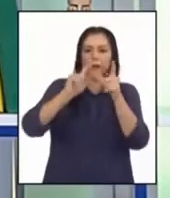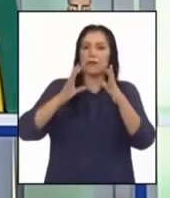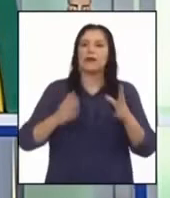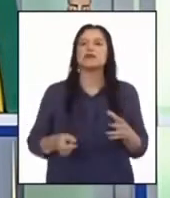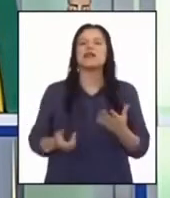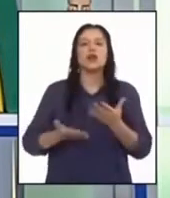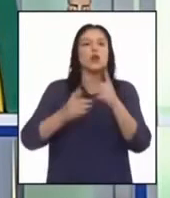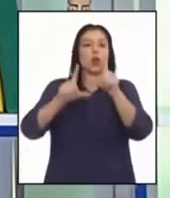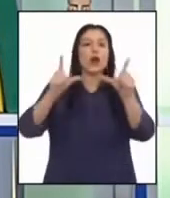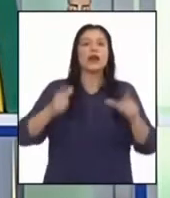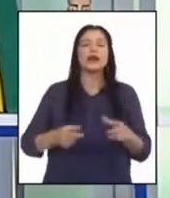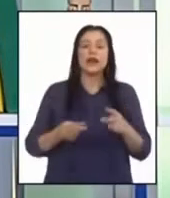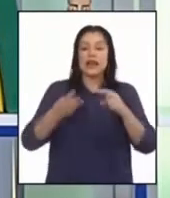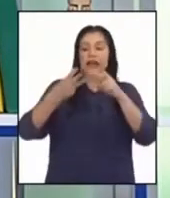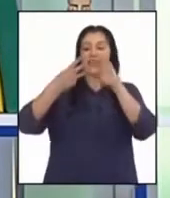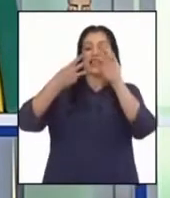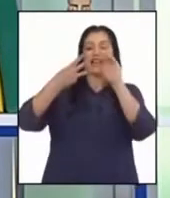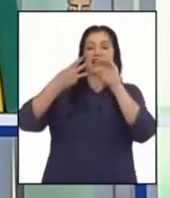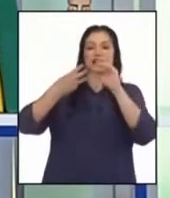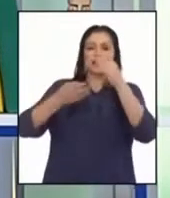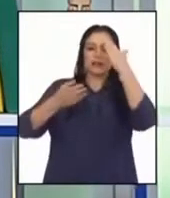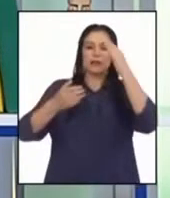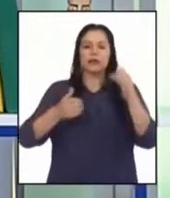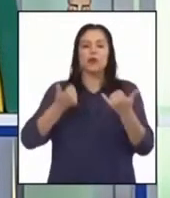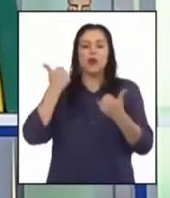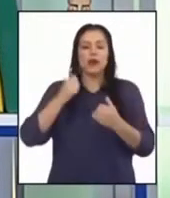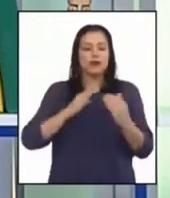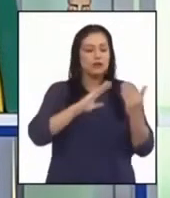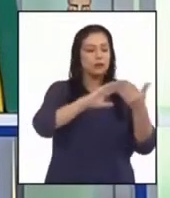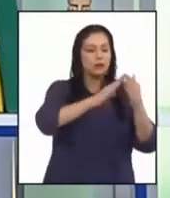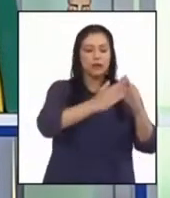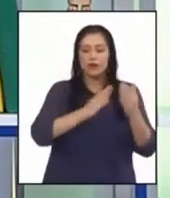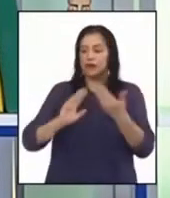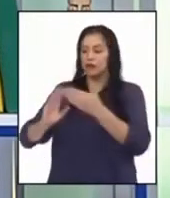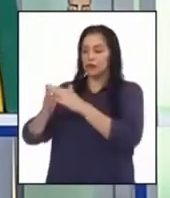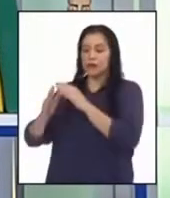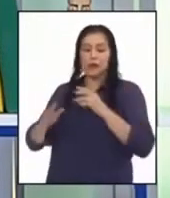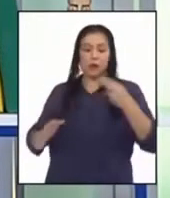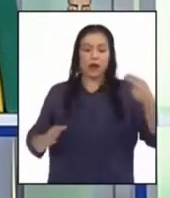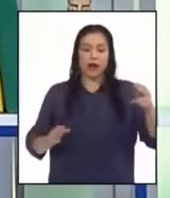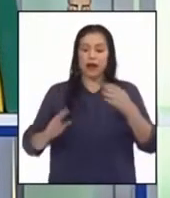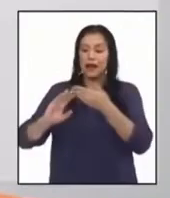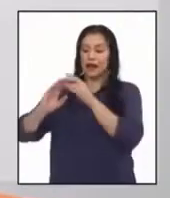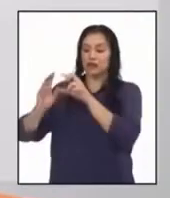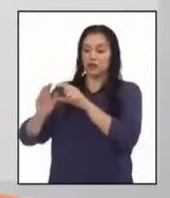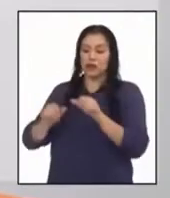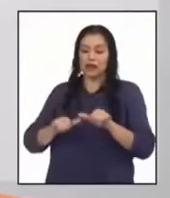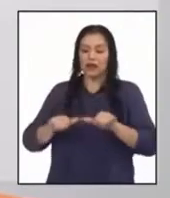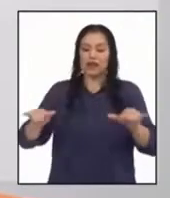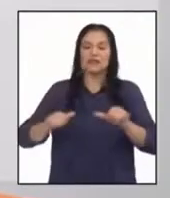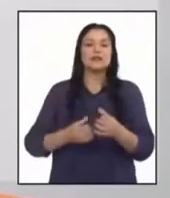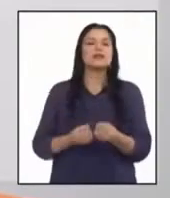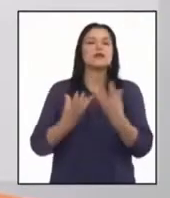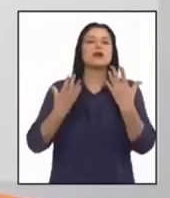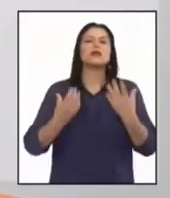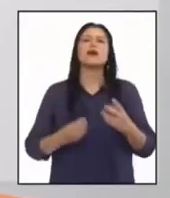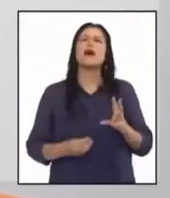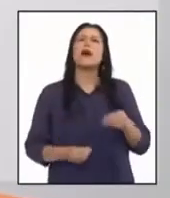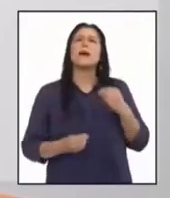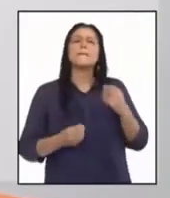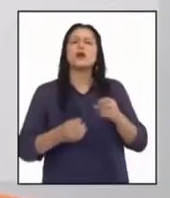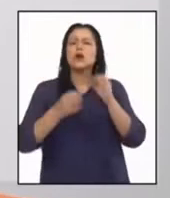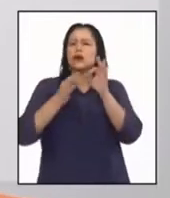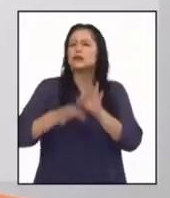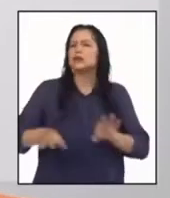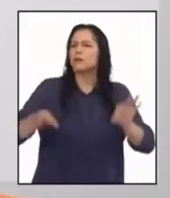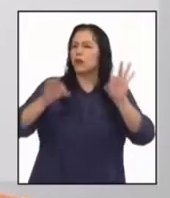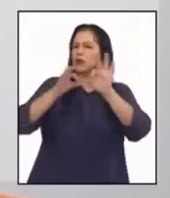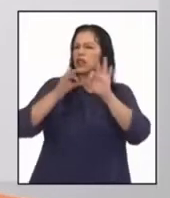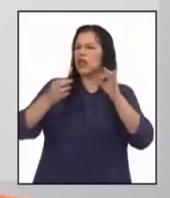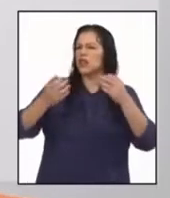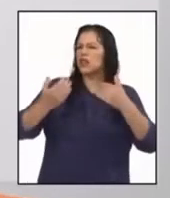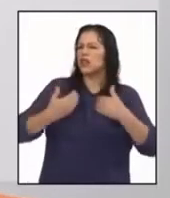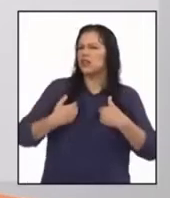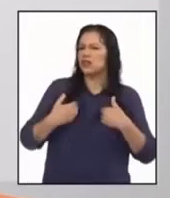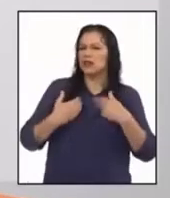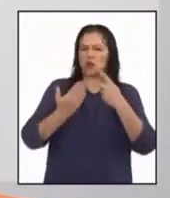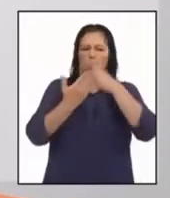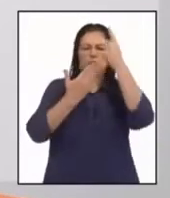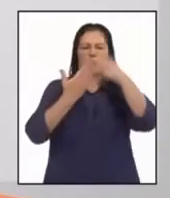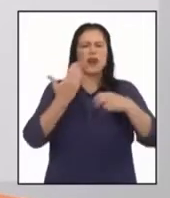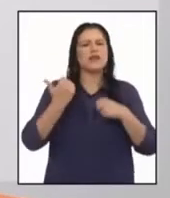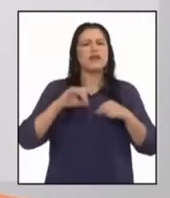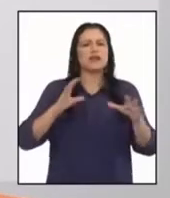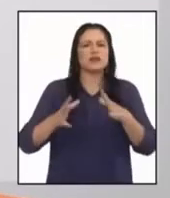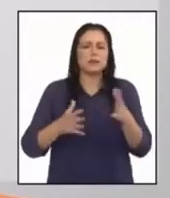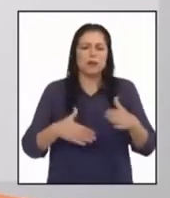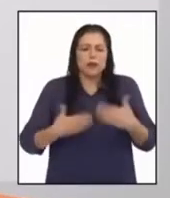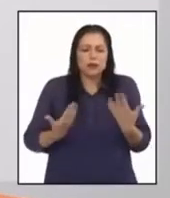Y en el inciso C, determinar la distancia que separa a la comunidad de Huangalá y Suyana. ¿Y por qué es importante tener un plan de acción para